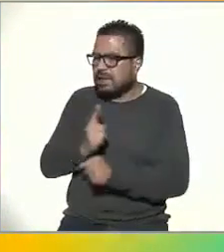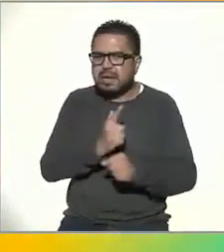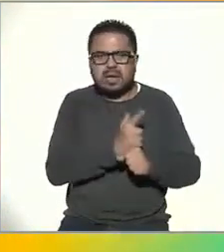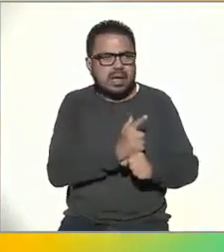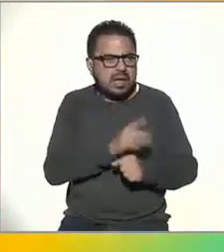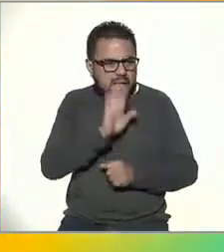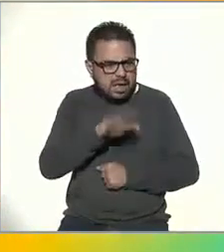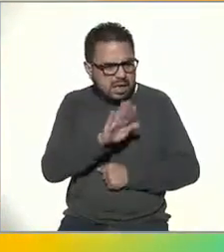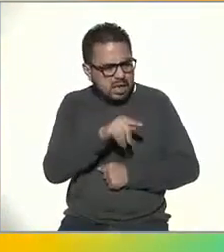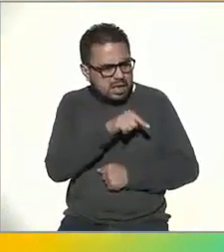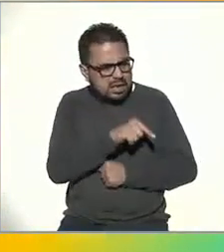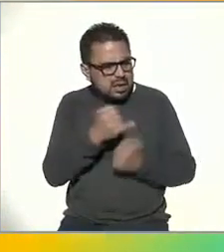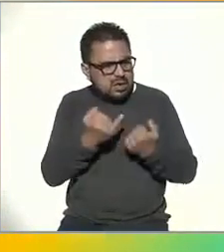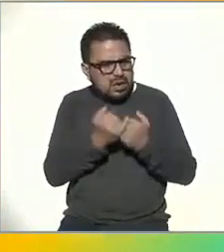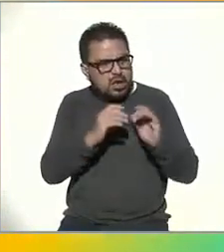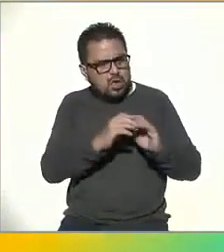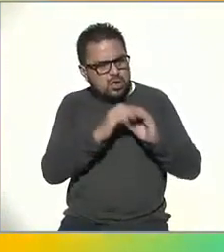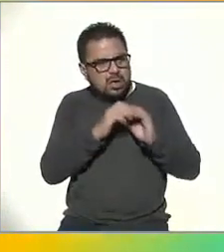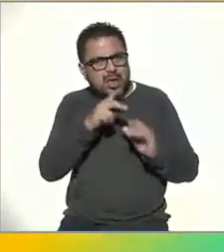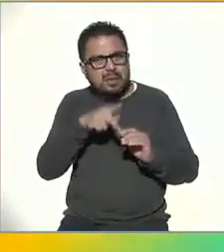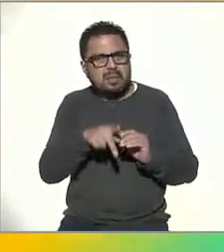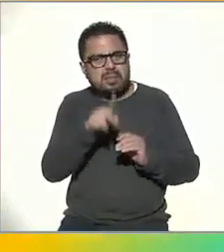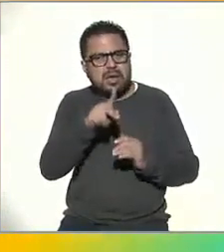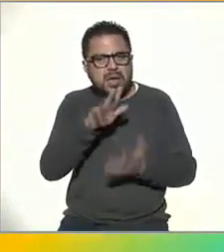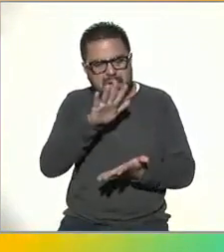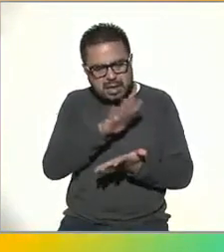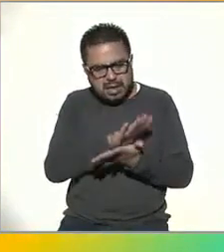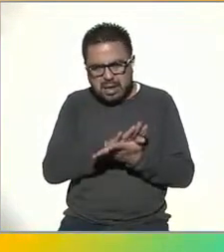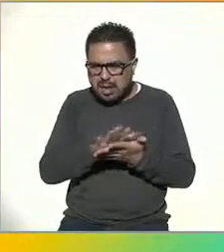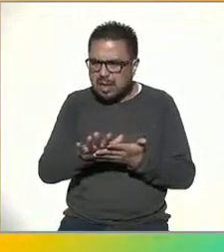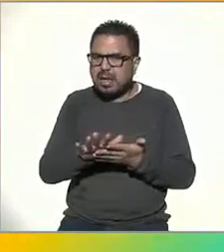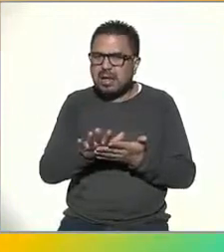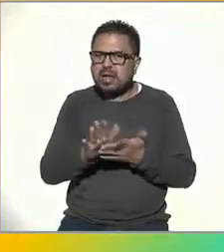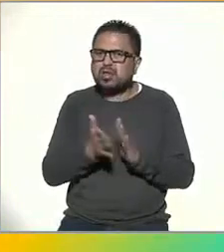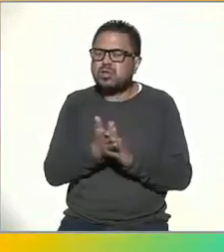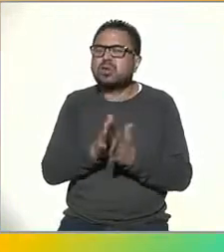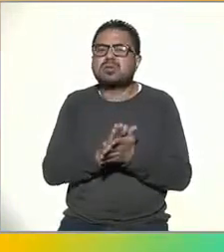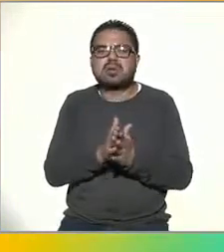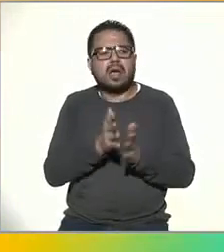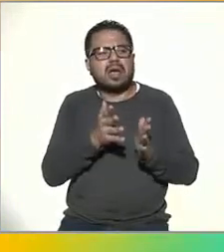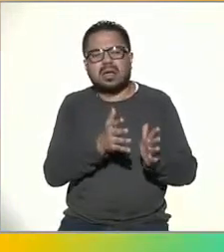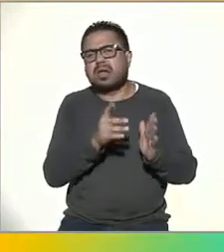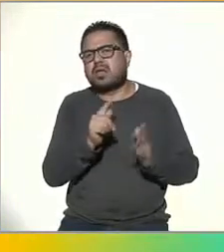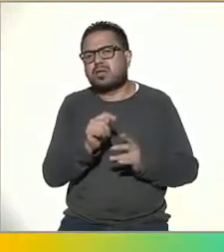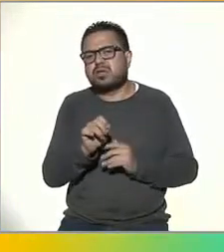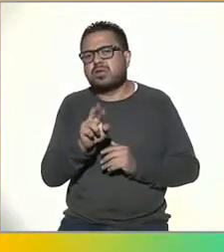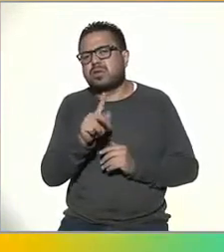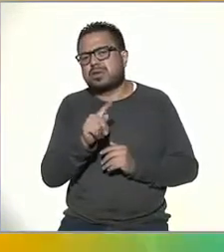como oye, esto es como una torta pero aplastada como una tortilla y pues se le quedó tortilla.